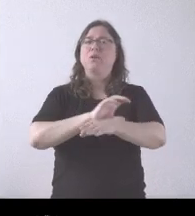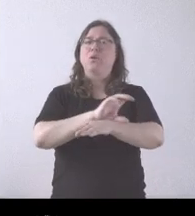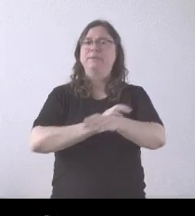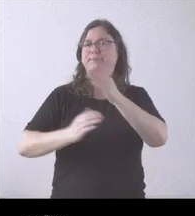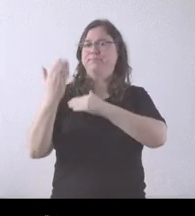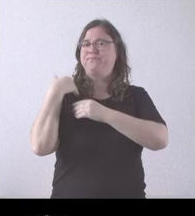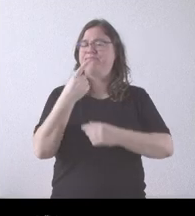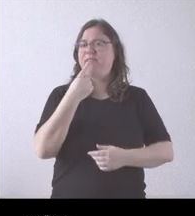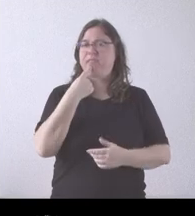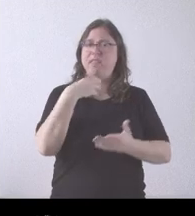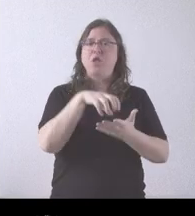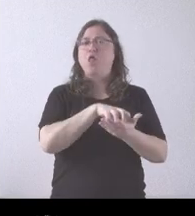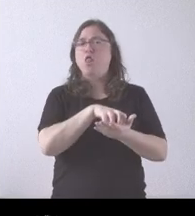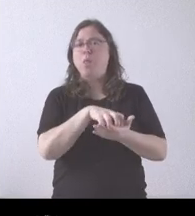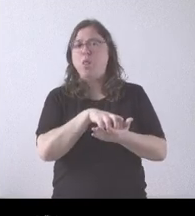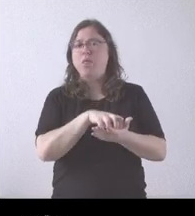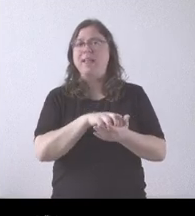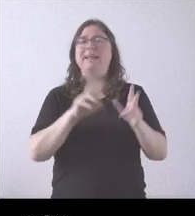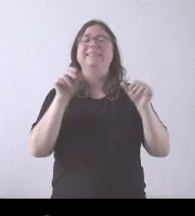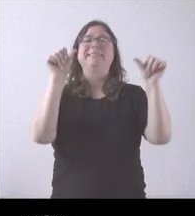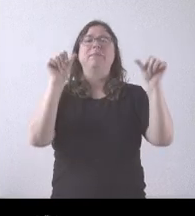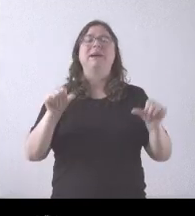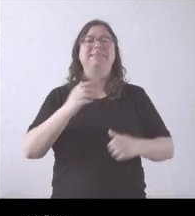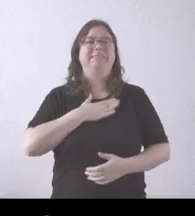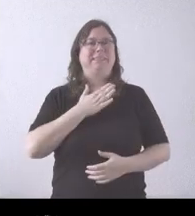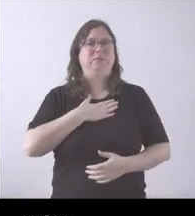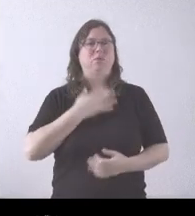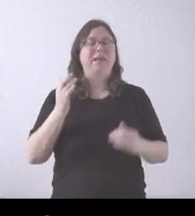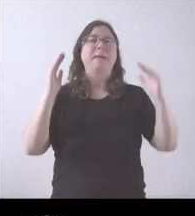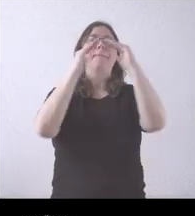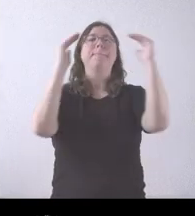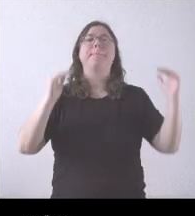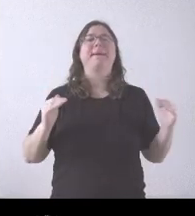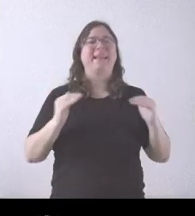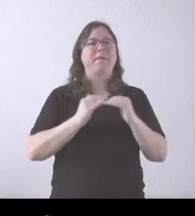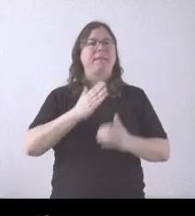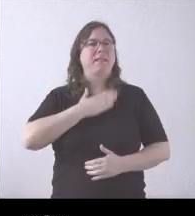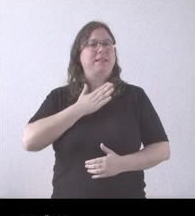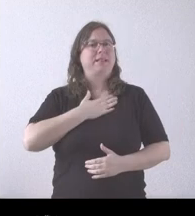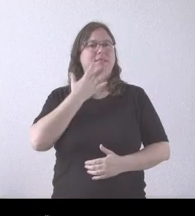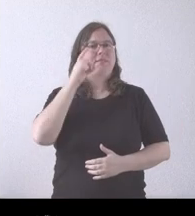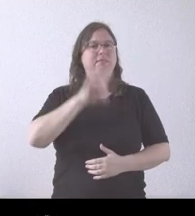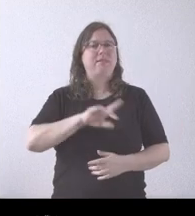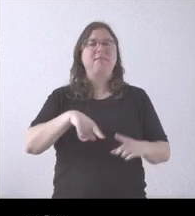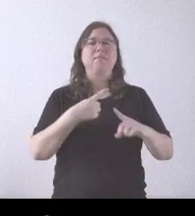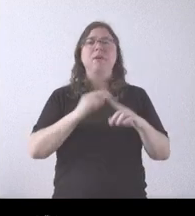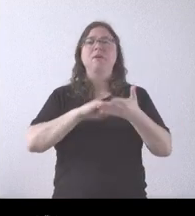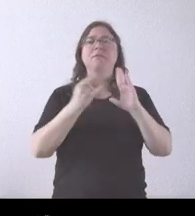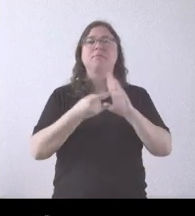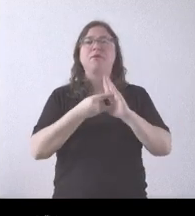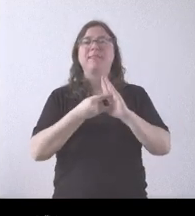manifestó así, había dudas sobre la titularidad de lo que es la pirámide y sobre el proyecto de